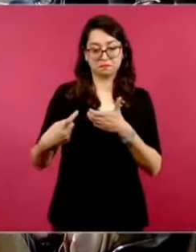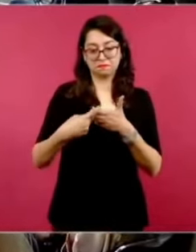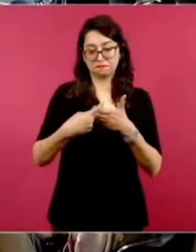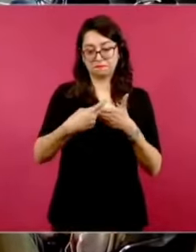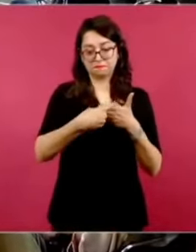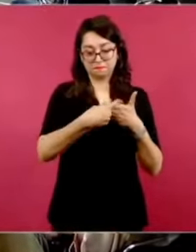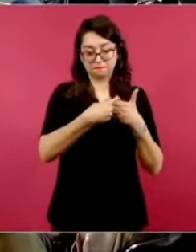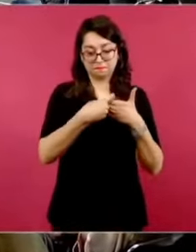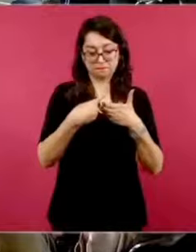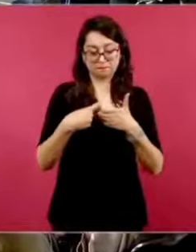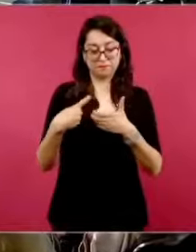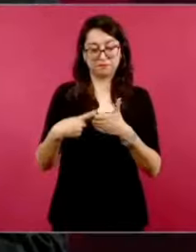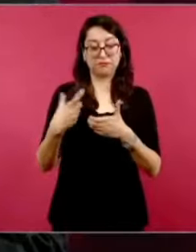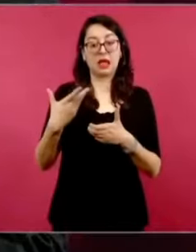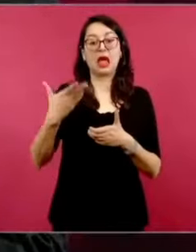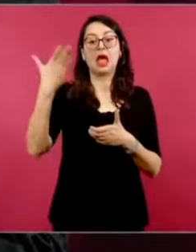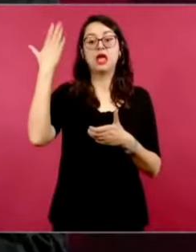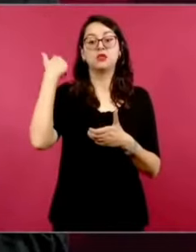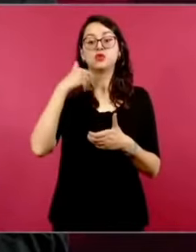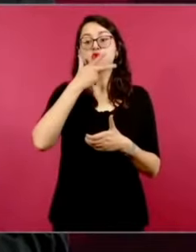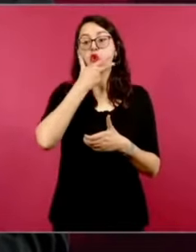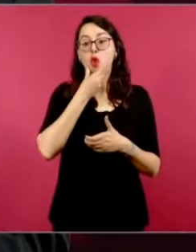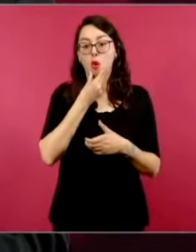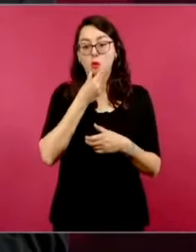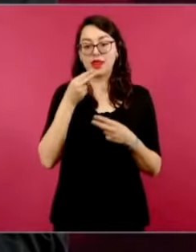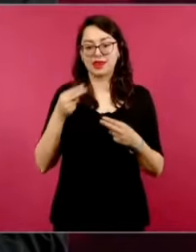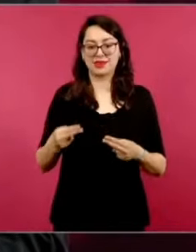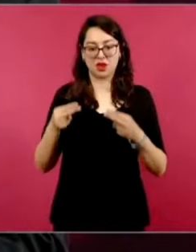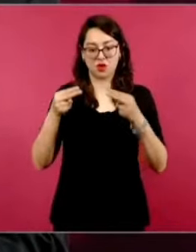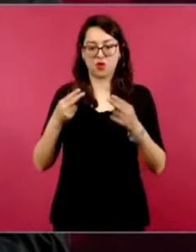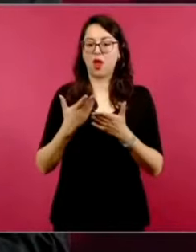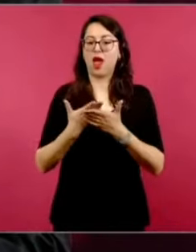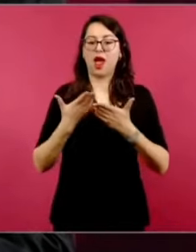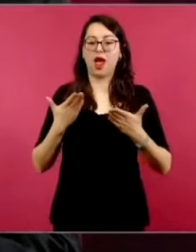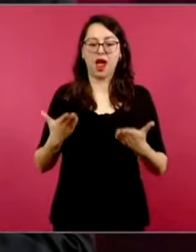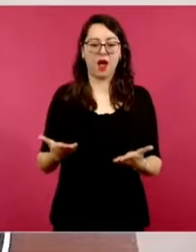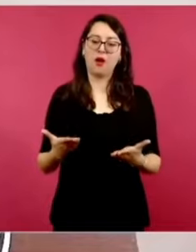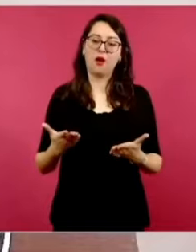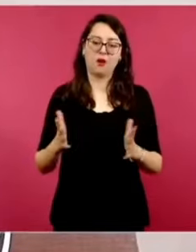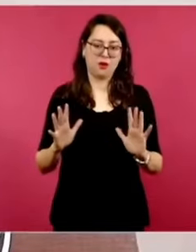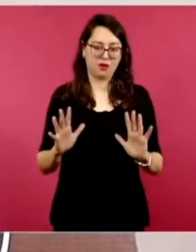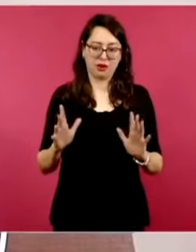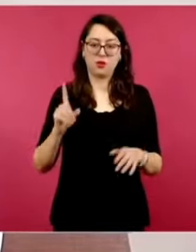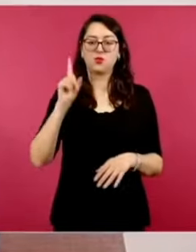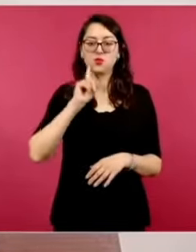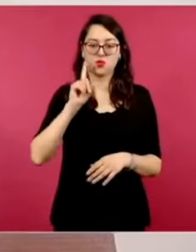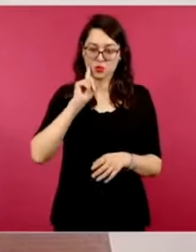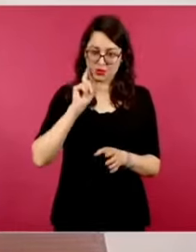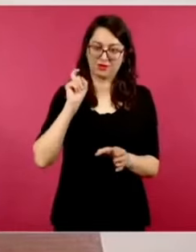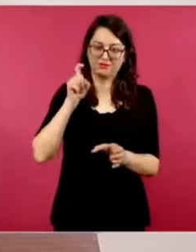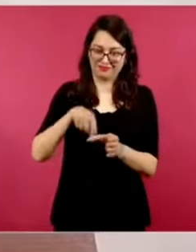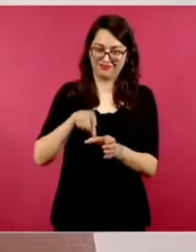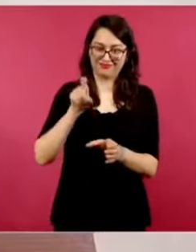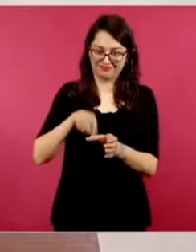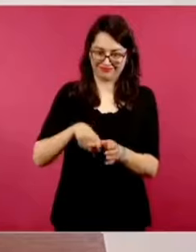que que antes era de hombres de negocio, pero ahora la... Por Aramburo Zabala y...